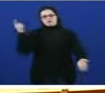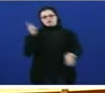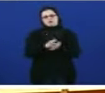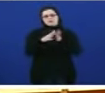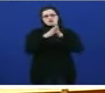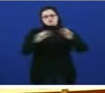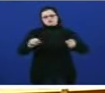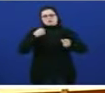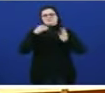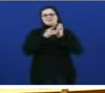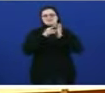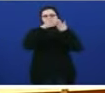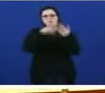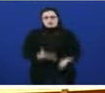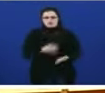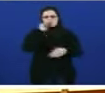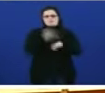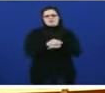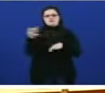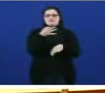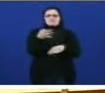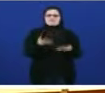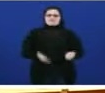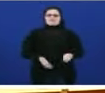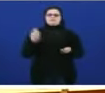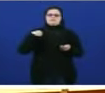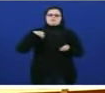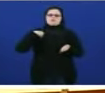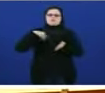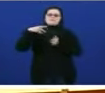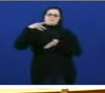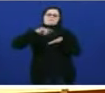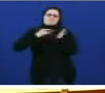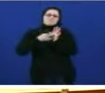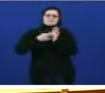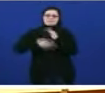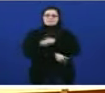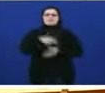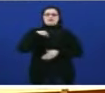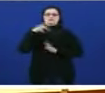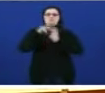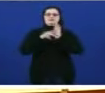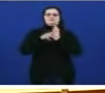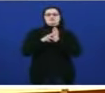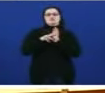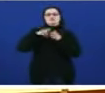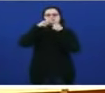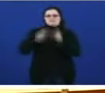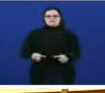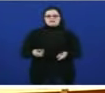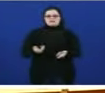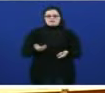decreto vicente e que hai que cumplir que non fai máis que reproducir o plano seral de normalización lingüística e se non queren atender o convite do BNG